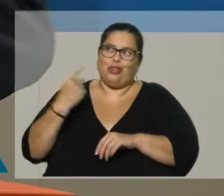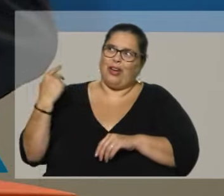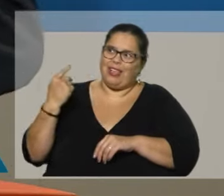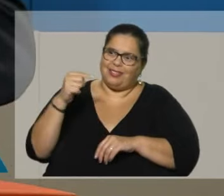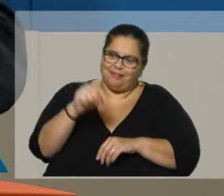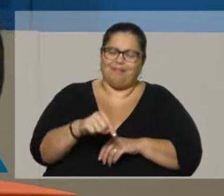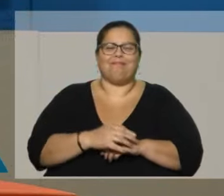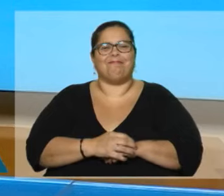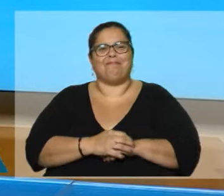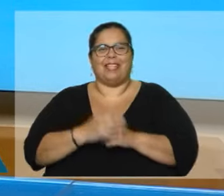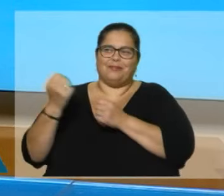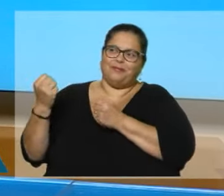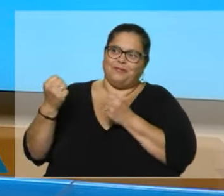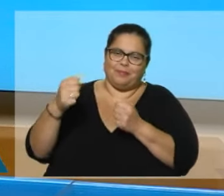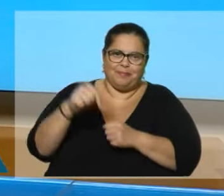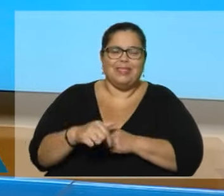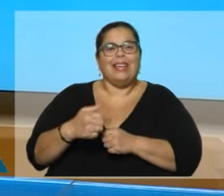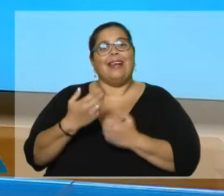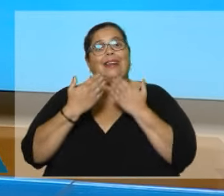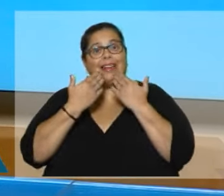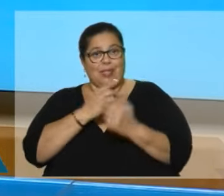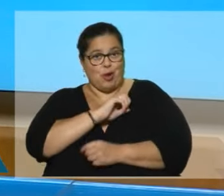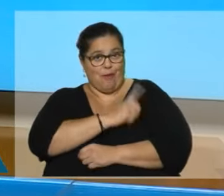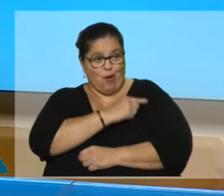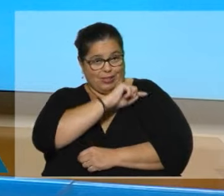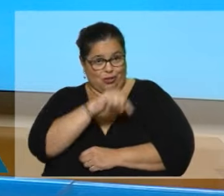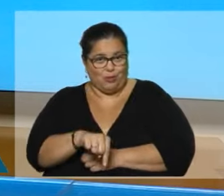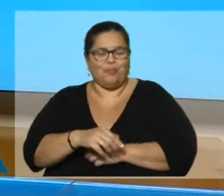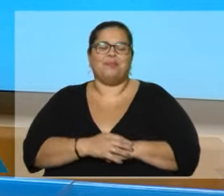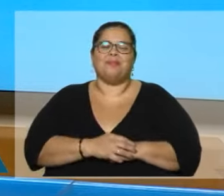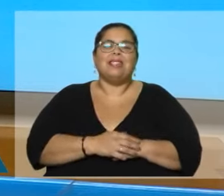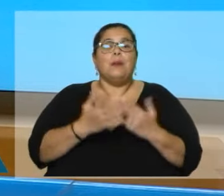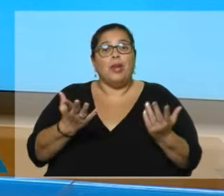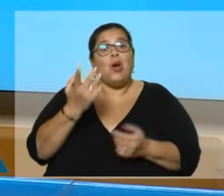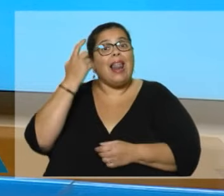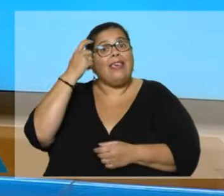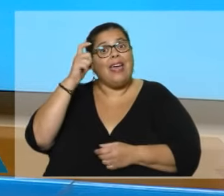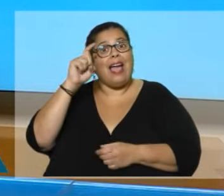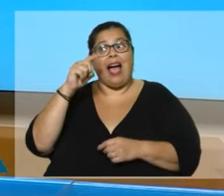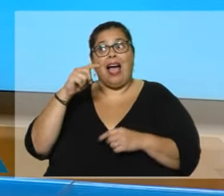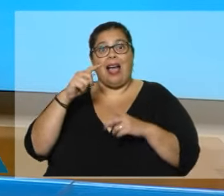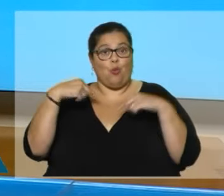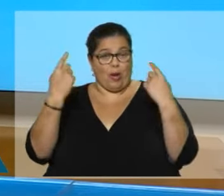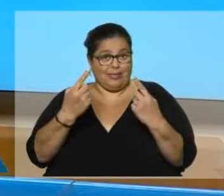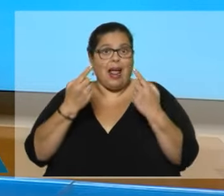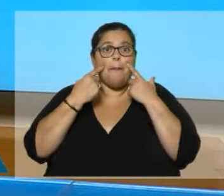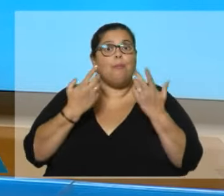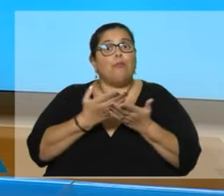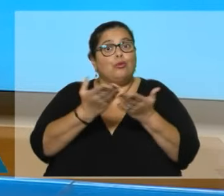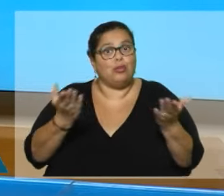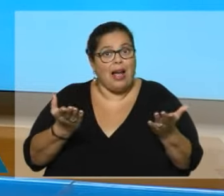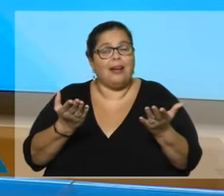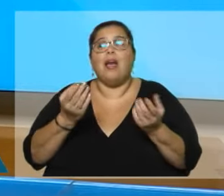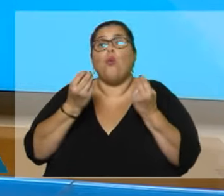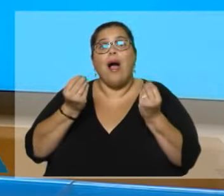Un poquito. Bueno, muy bien, gracias por el esfuerzo además. La idea para nosotros aquí en la televisión pública es dar a conocer precisamente las